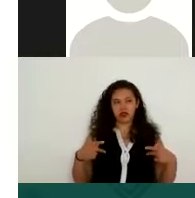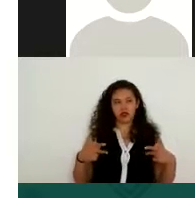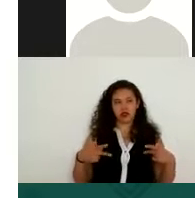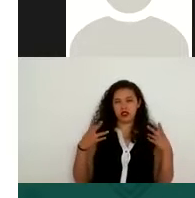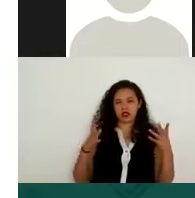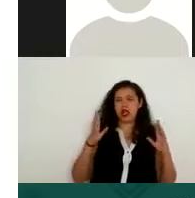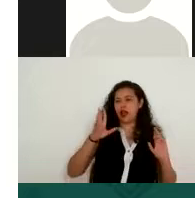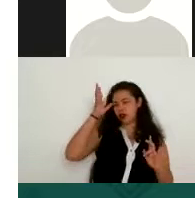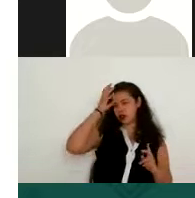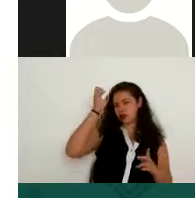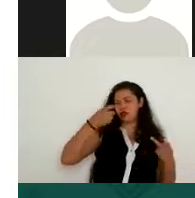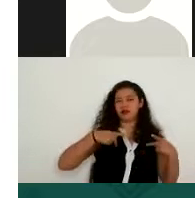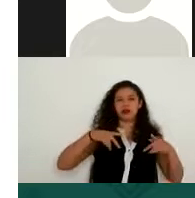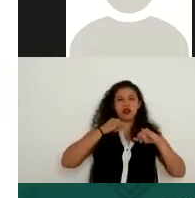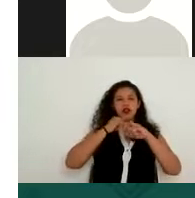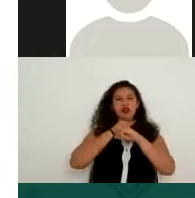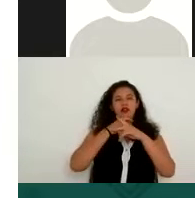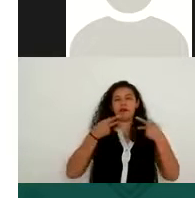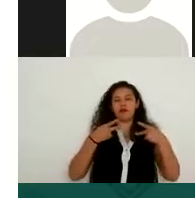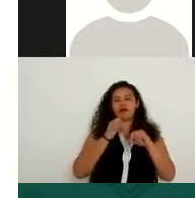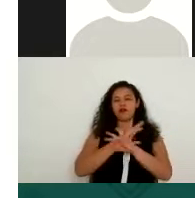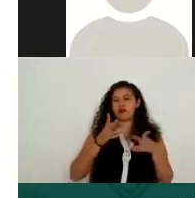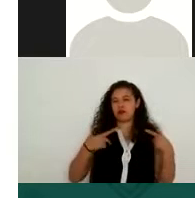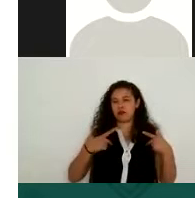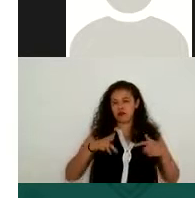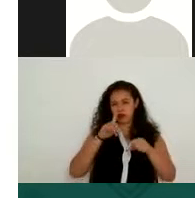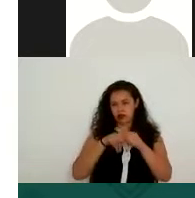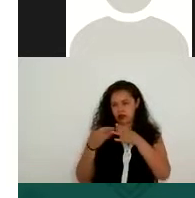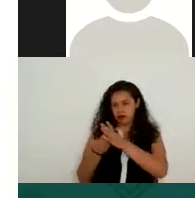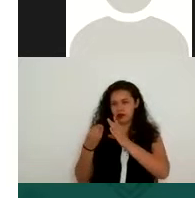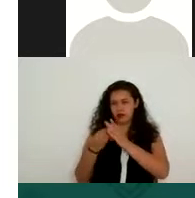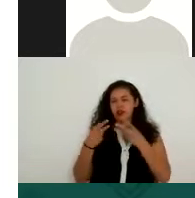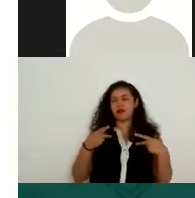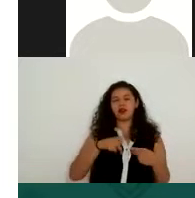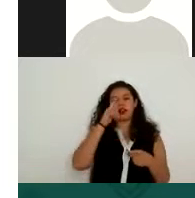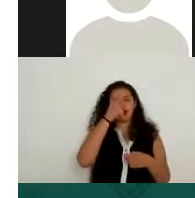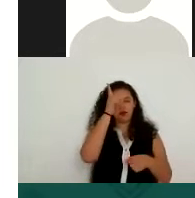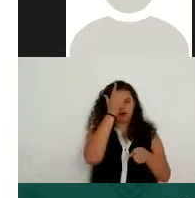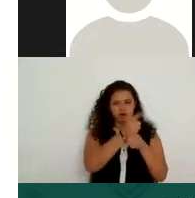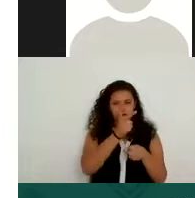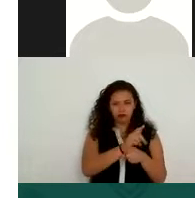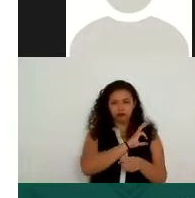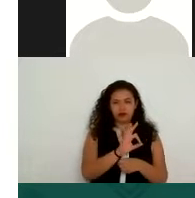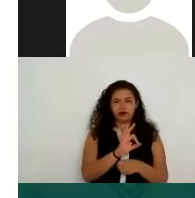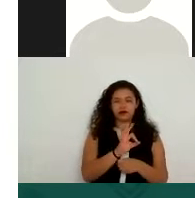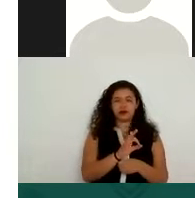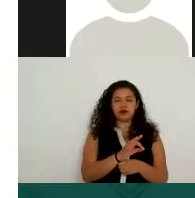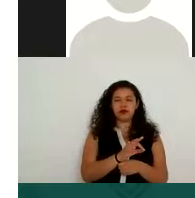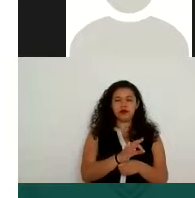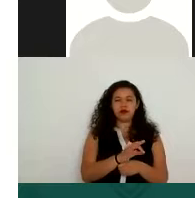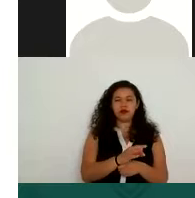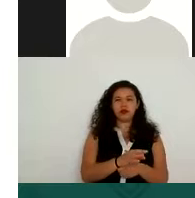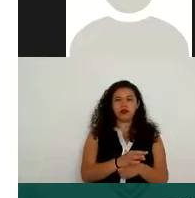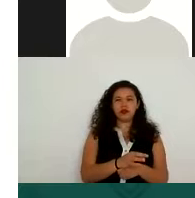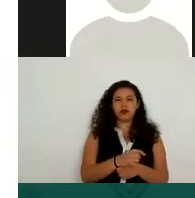personales, que dice que cualquier información concerniente a una persona física identificada o identificable. Si yo hago una descripción,